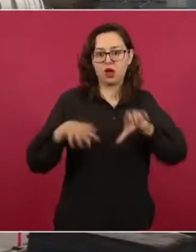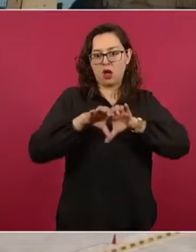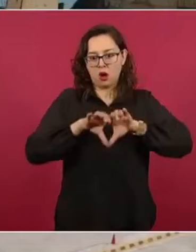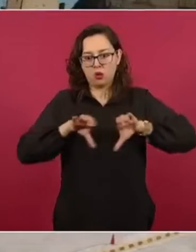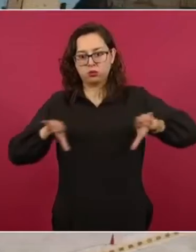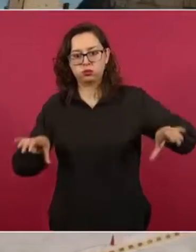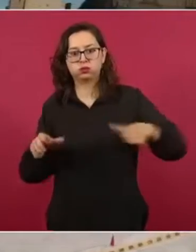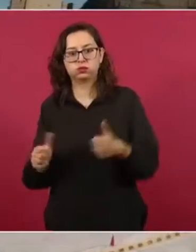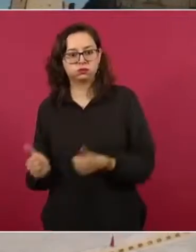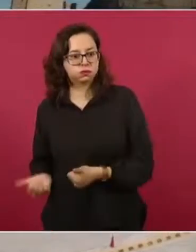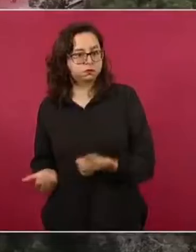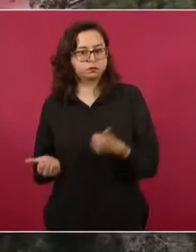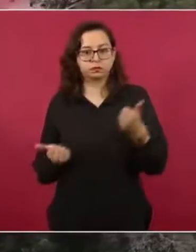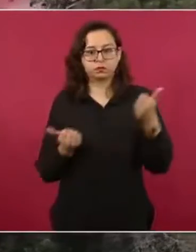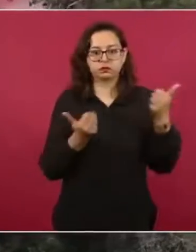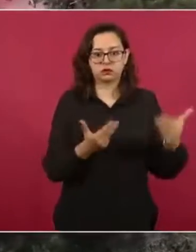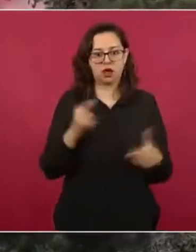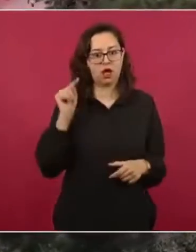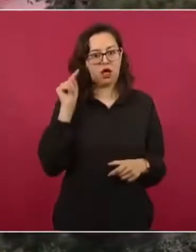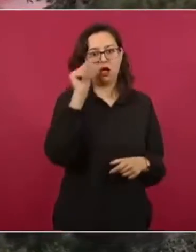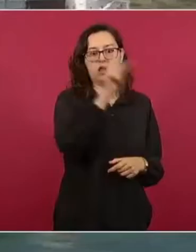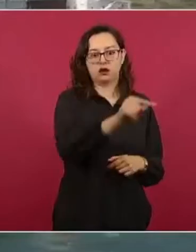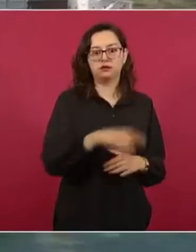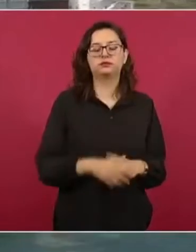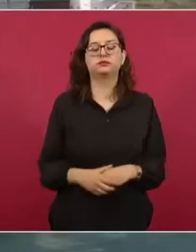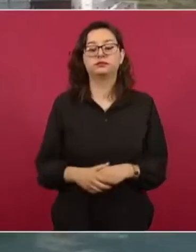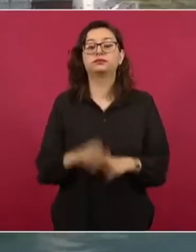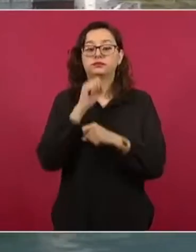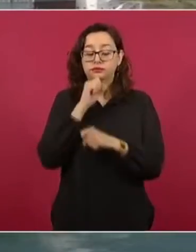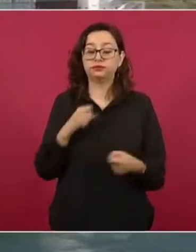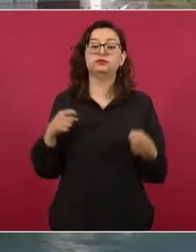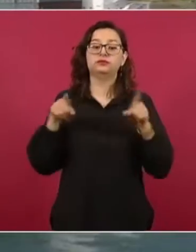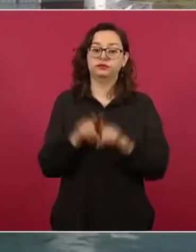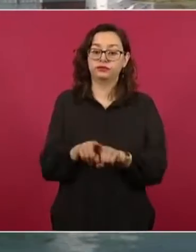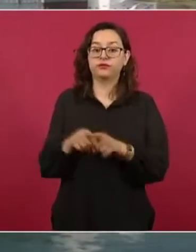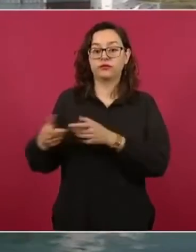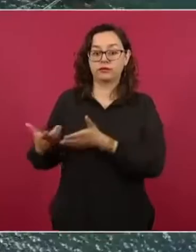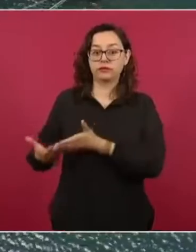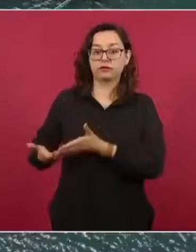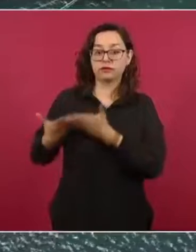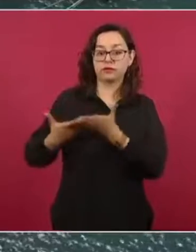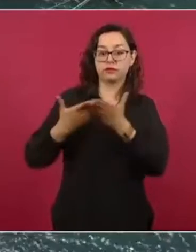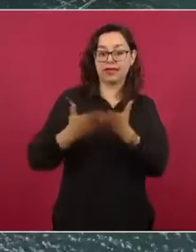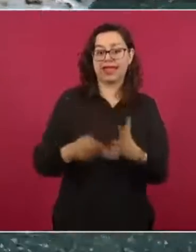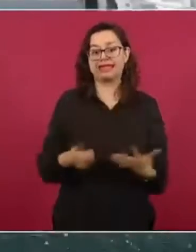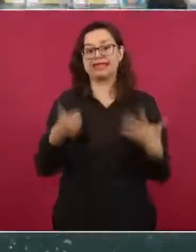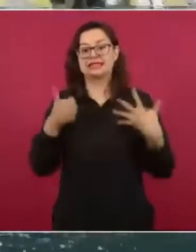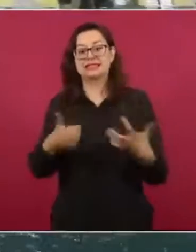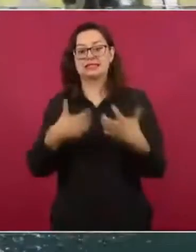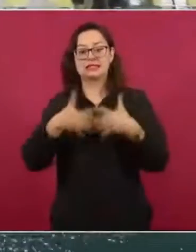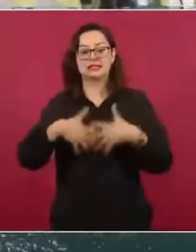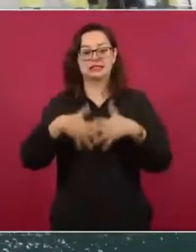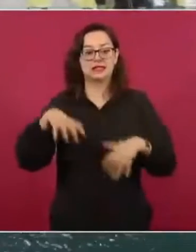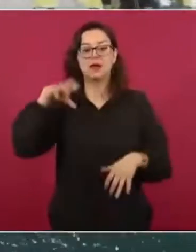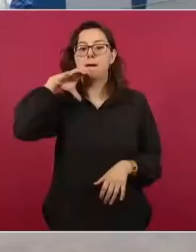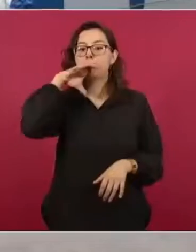que se descargaron para su inmediata instalación en la refinería Olmeca. De igual manera arribaron en la embarcación Roll Dock Sky 6 calentadores correspondientes